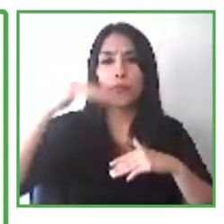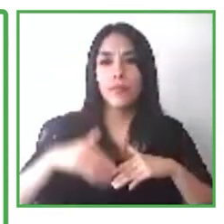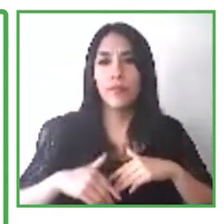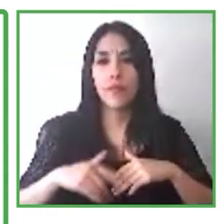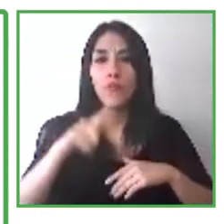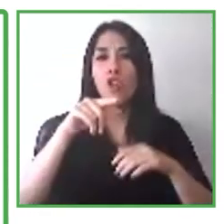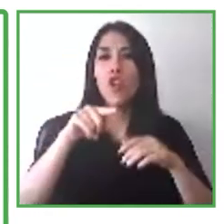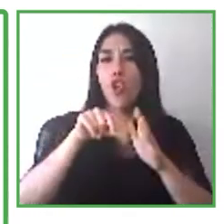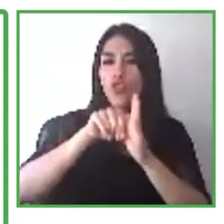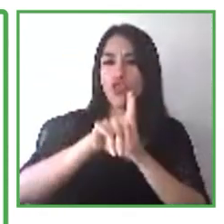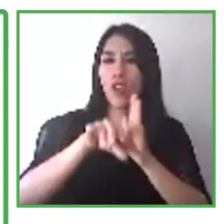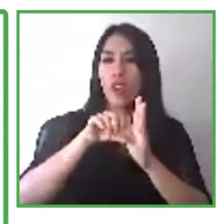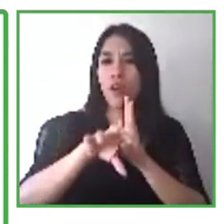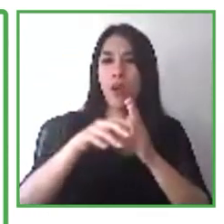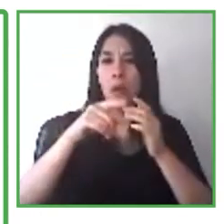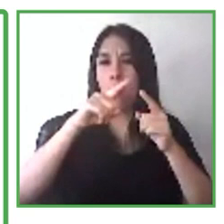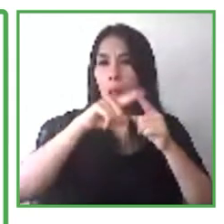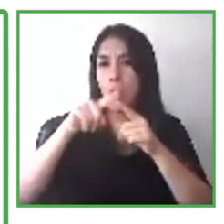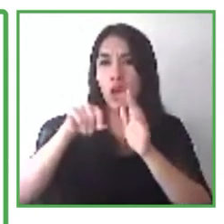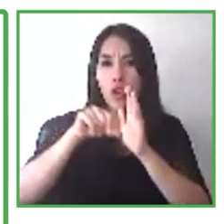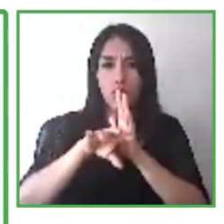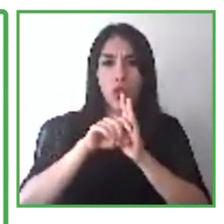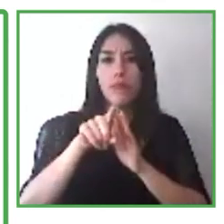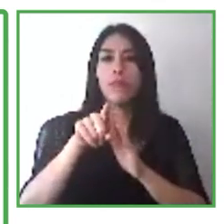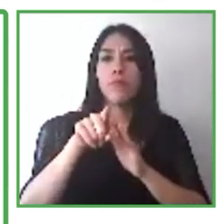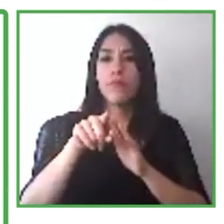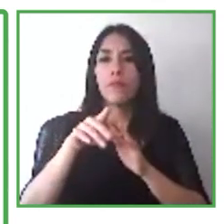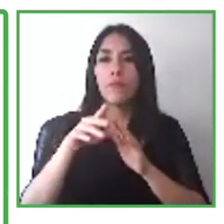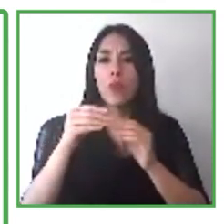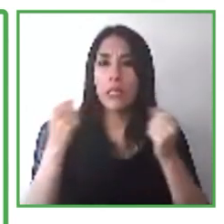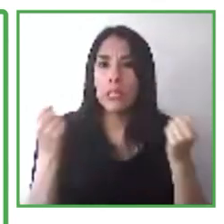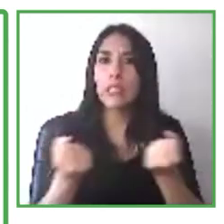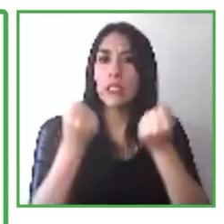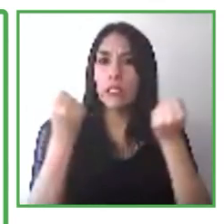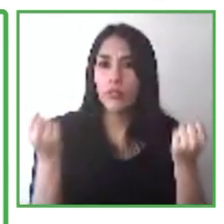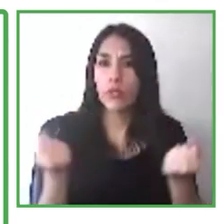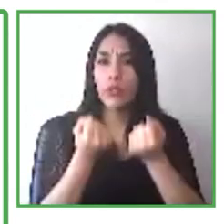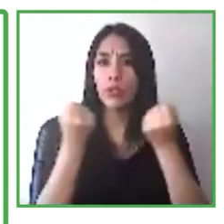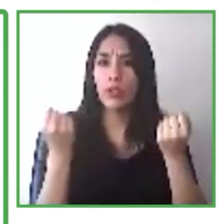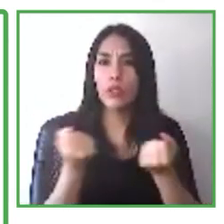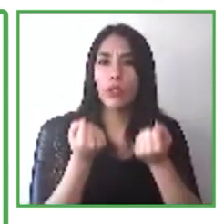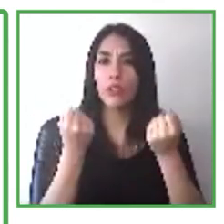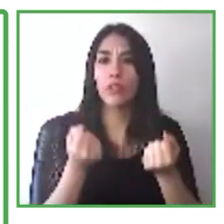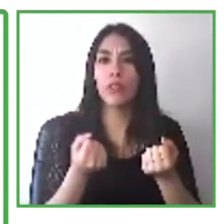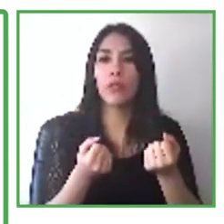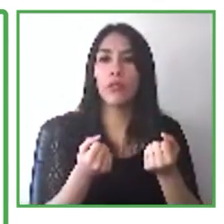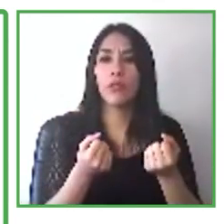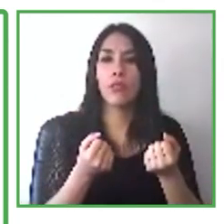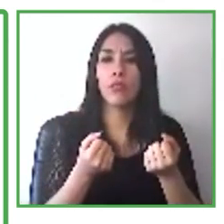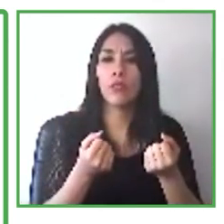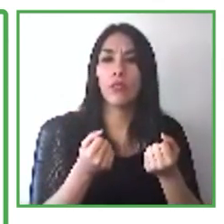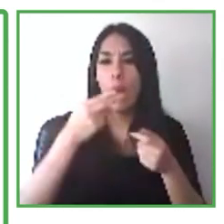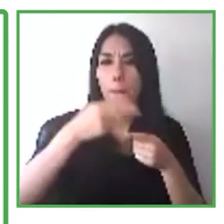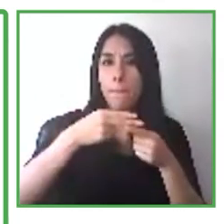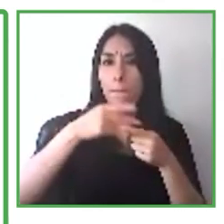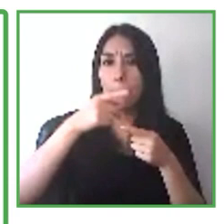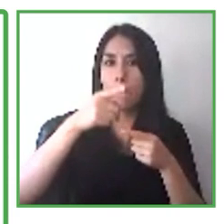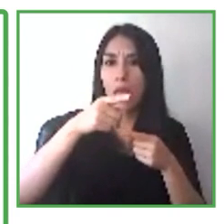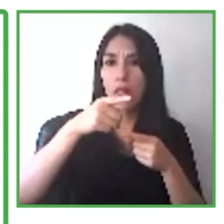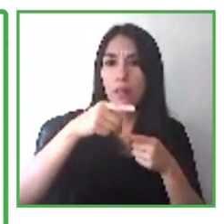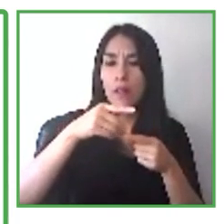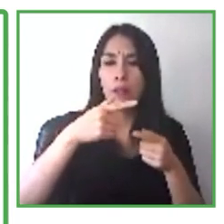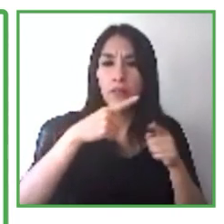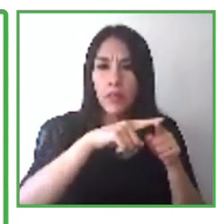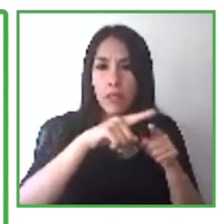en cuanto a manejar los perfiles de redes sociales y también plataformas. Y para terminar con esta